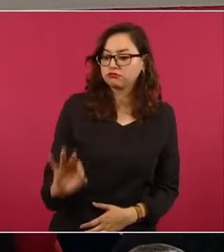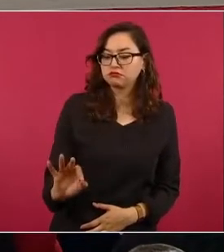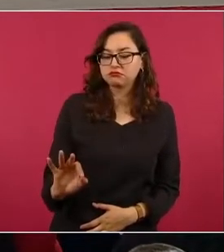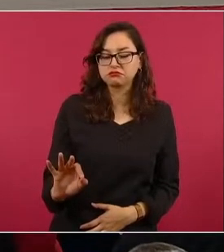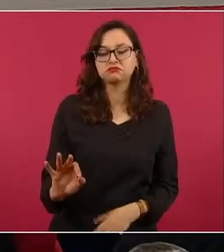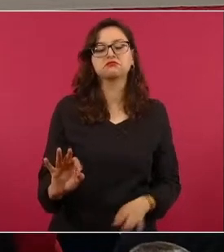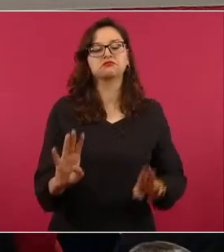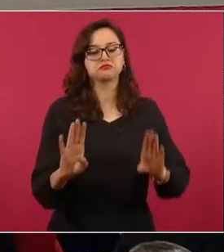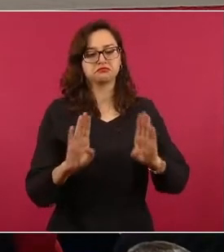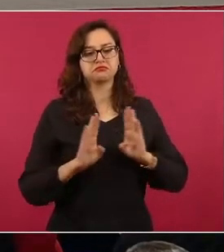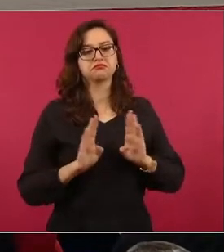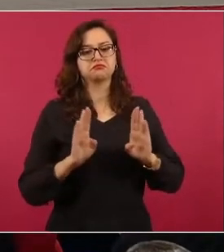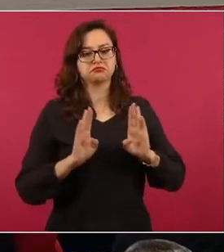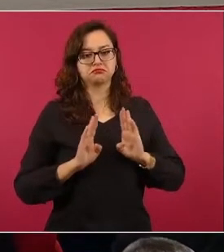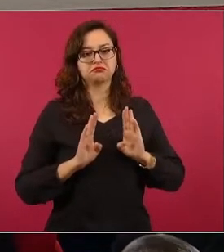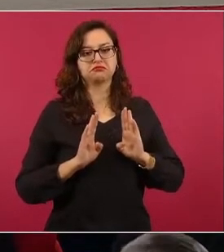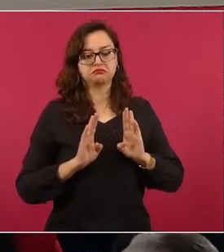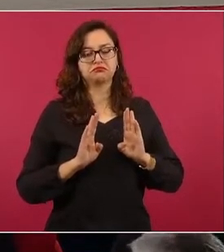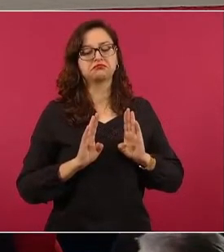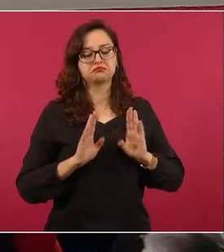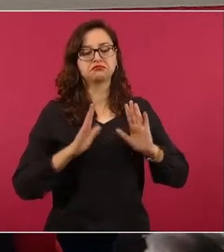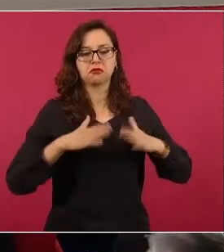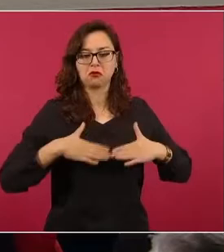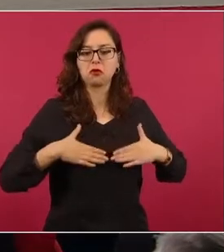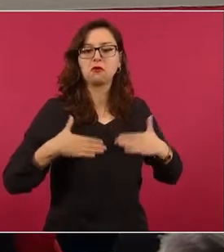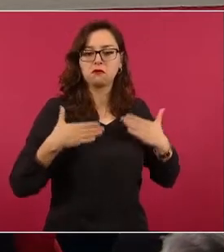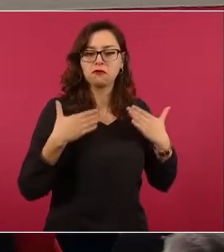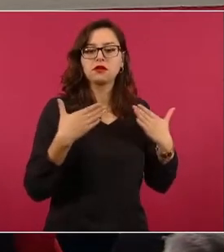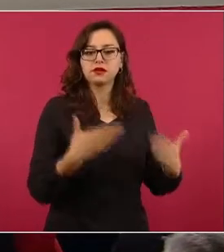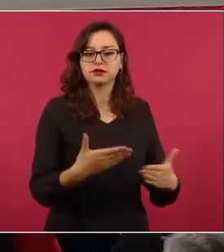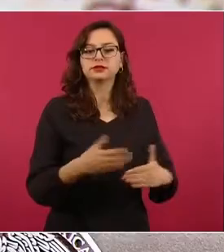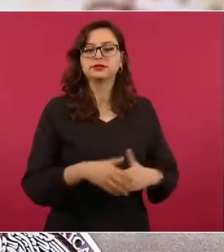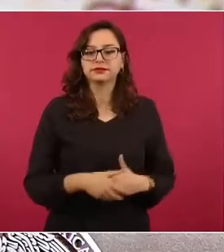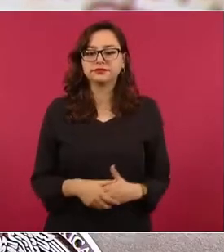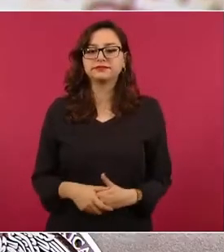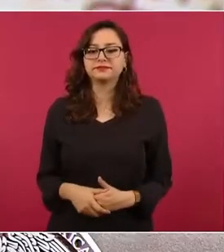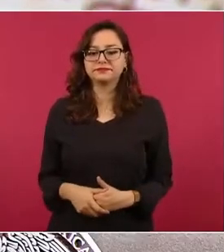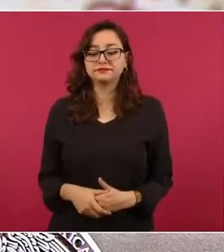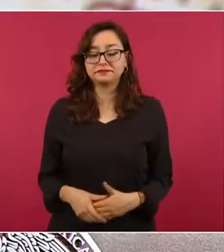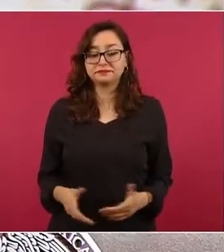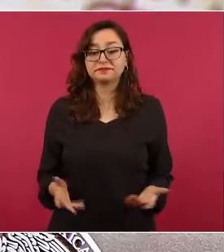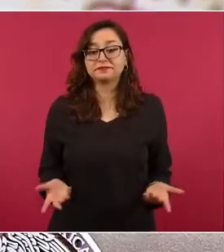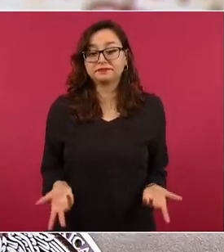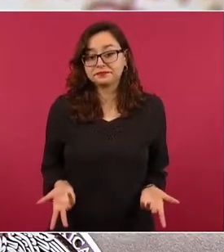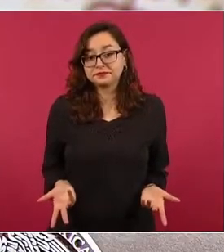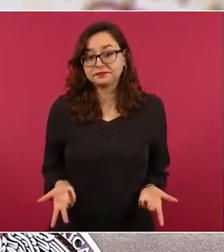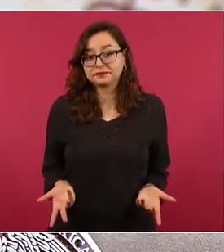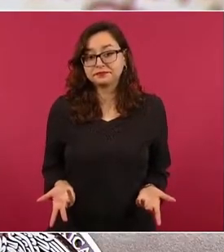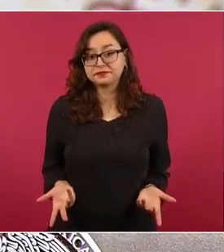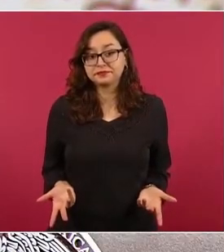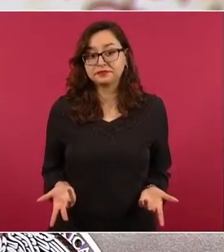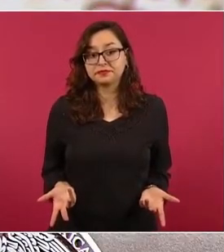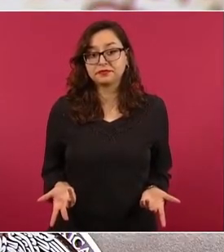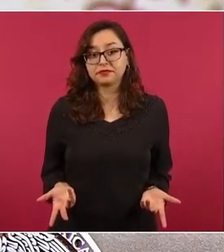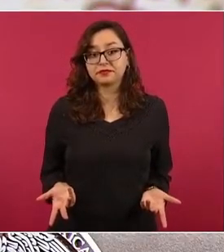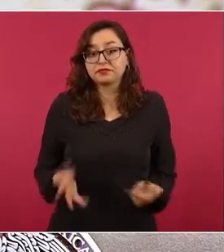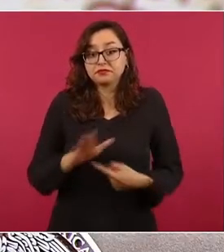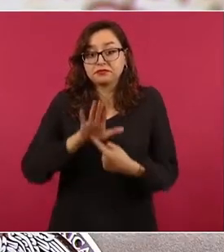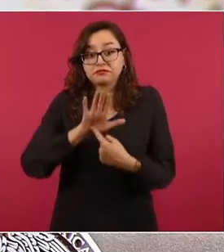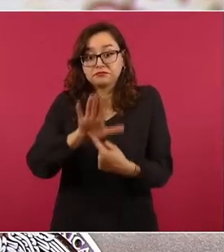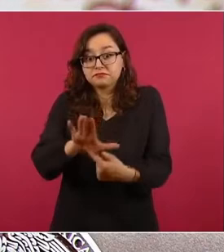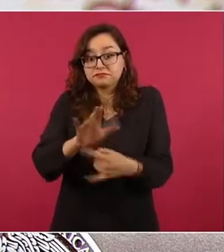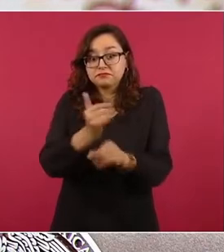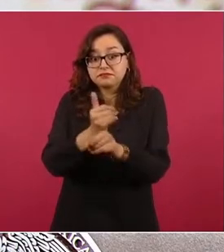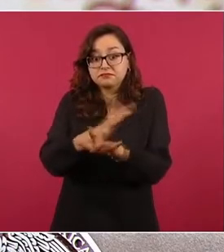confianza en el Ejército. Bueno, y pues aquí están los datos.